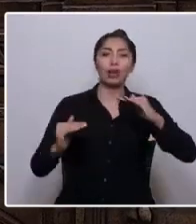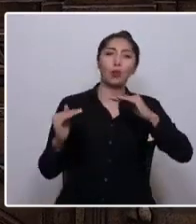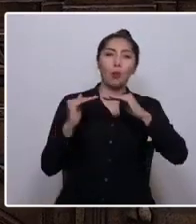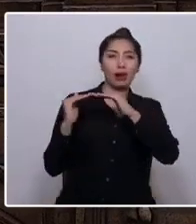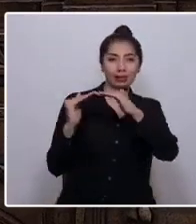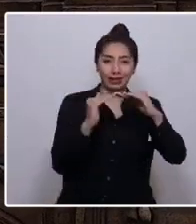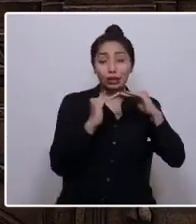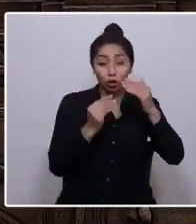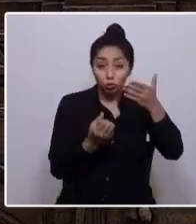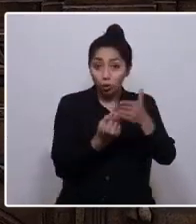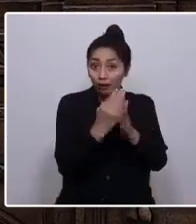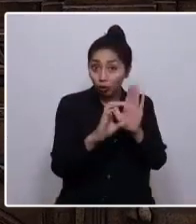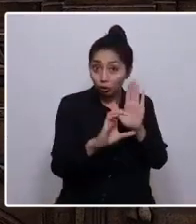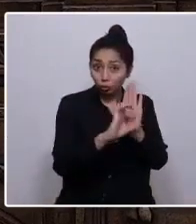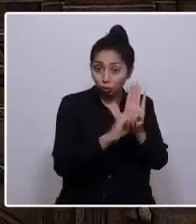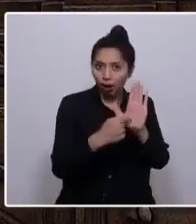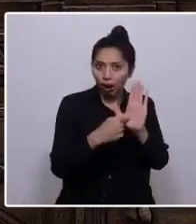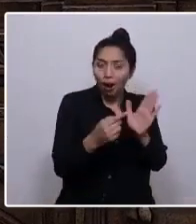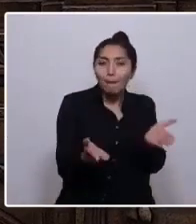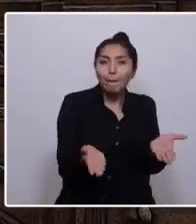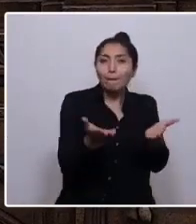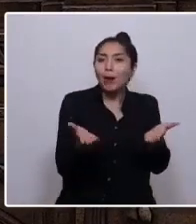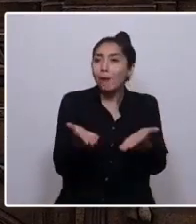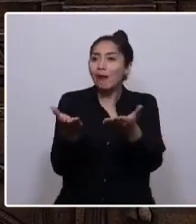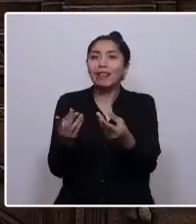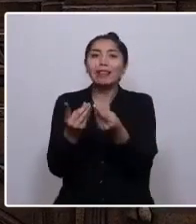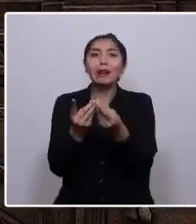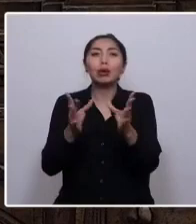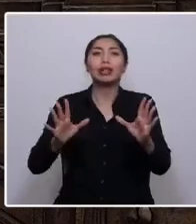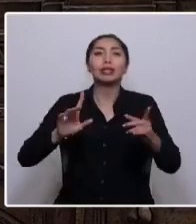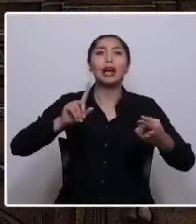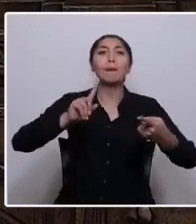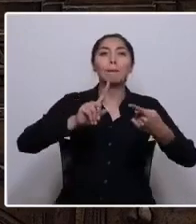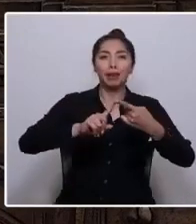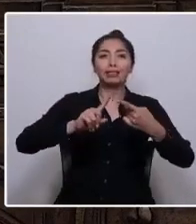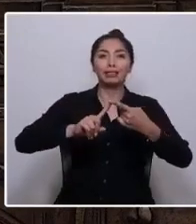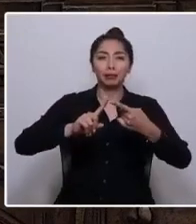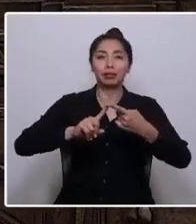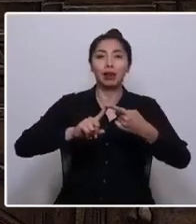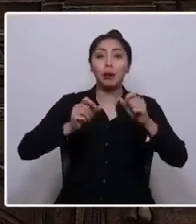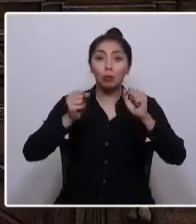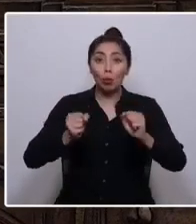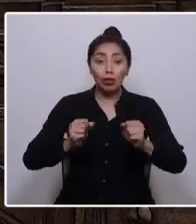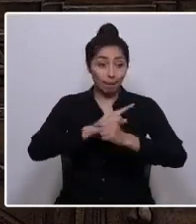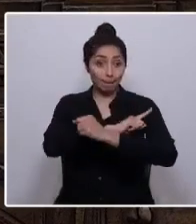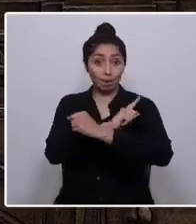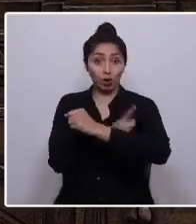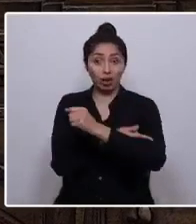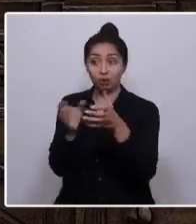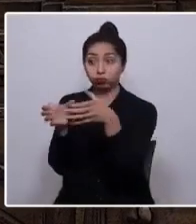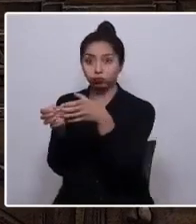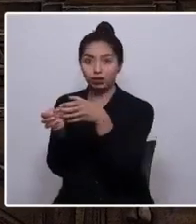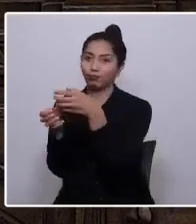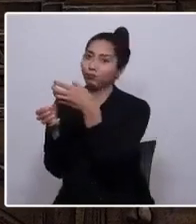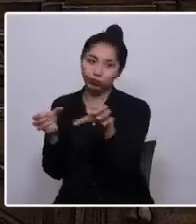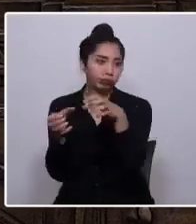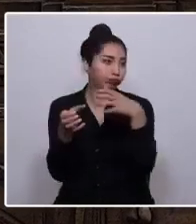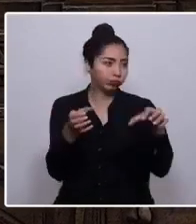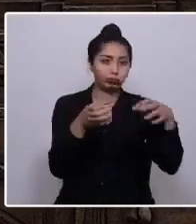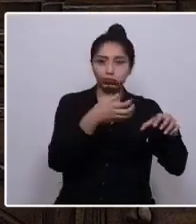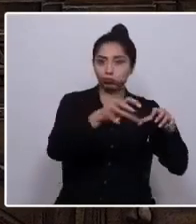la nueva constitución promueva una democracia participativa, capaz de distribuir el poder entre representantes,